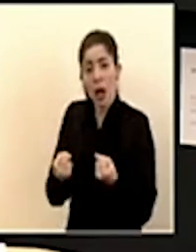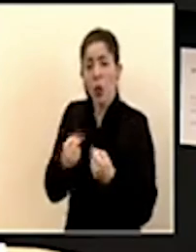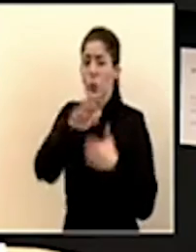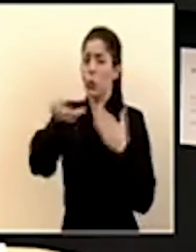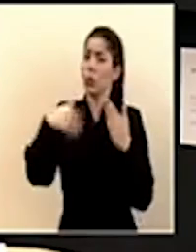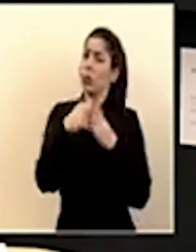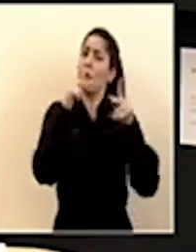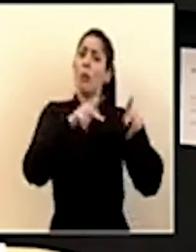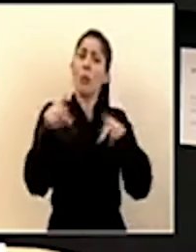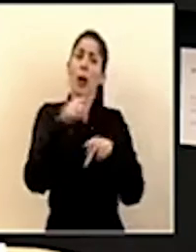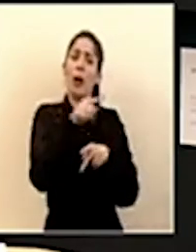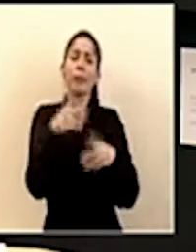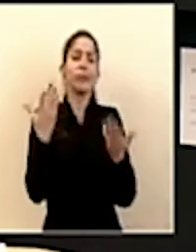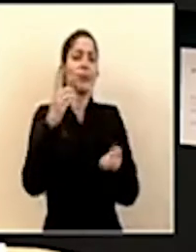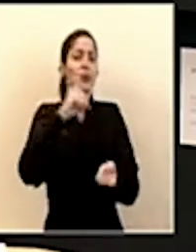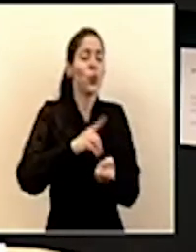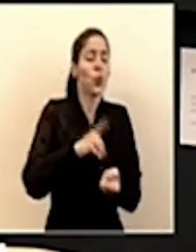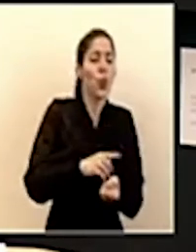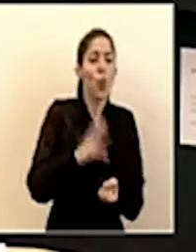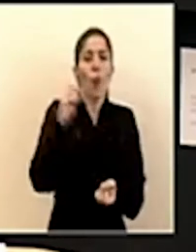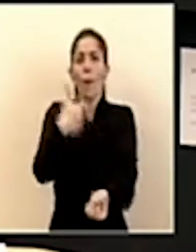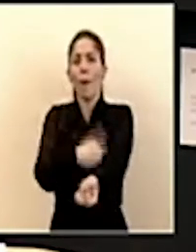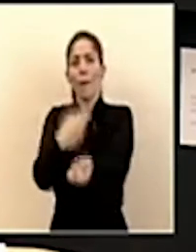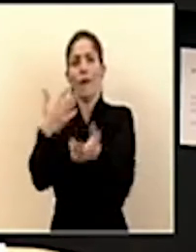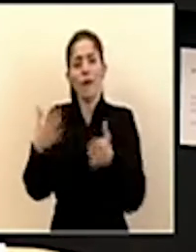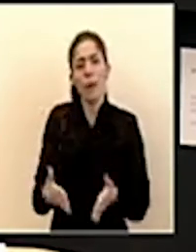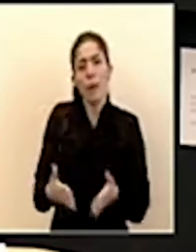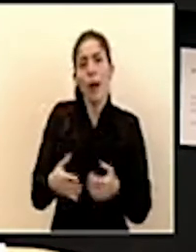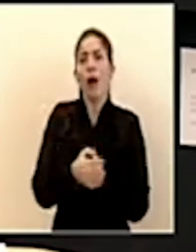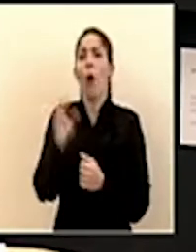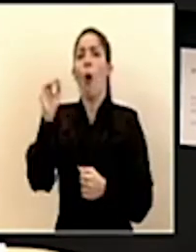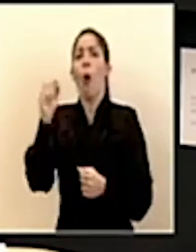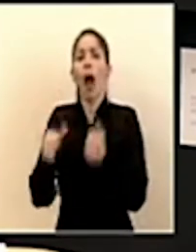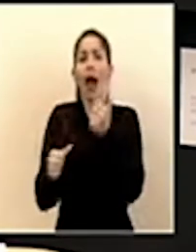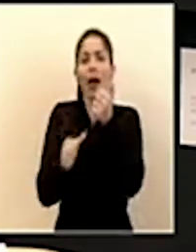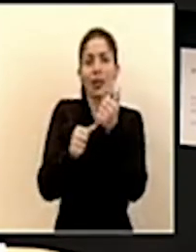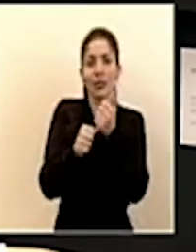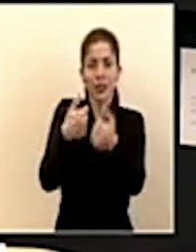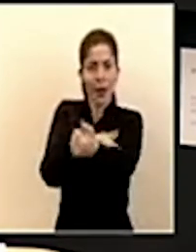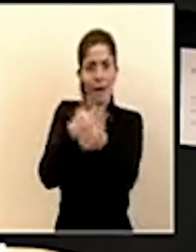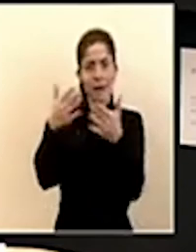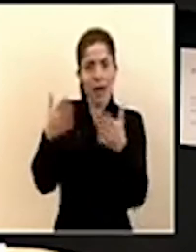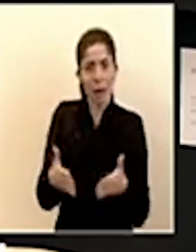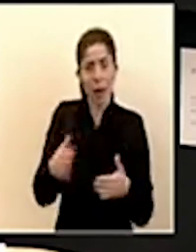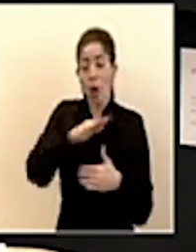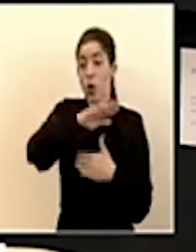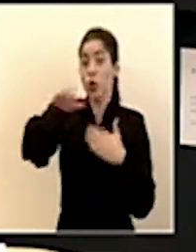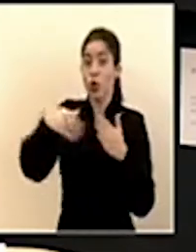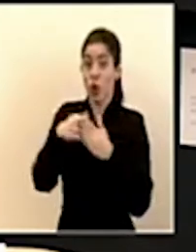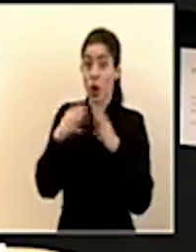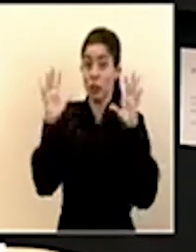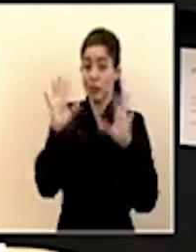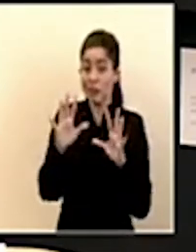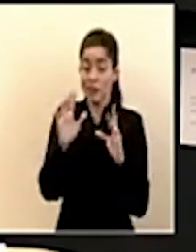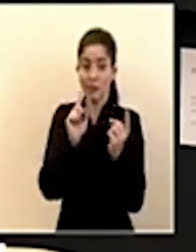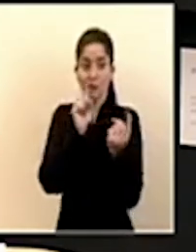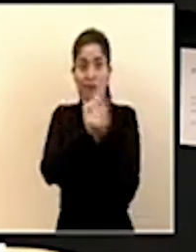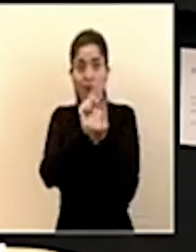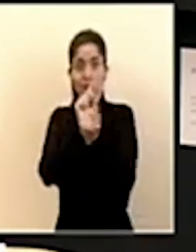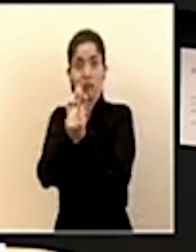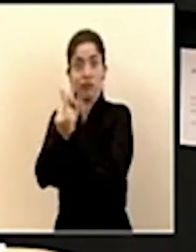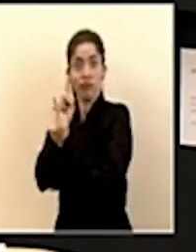personal sean médicos sean enfermeros sean auxiliares de enfermería que estén en ese contacto directo